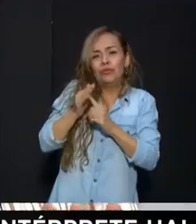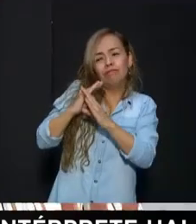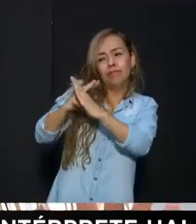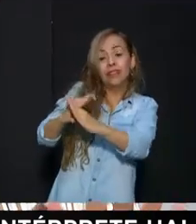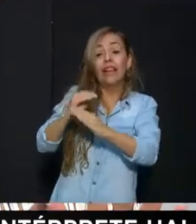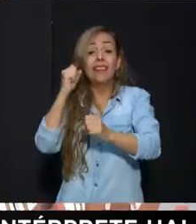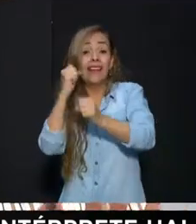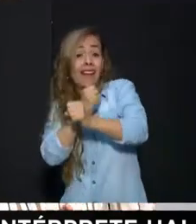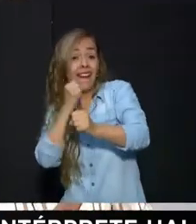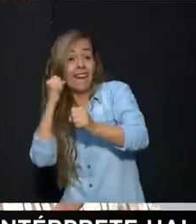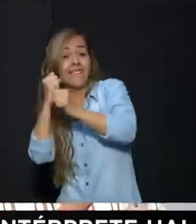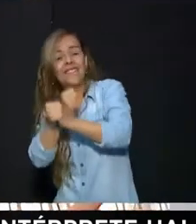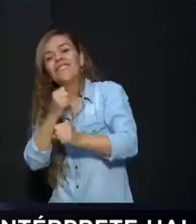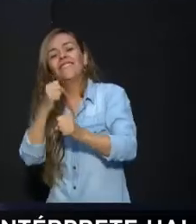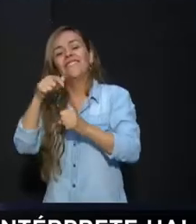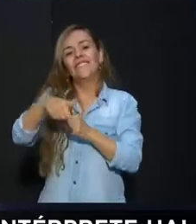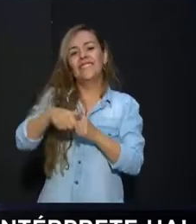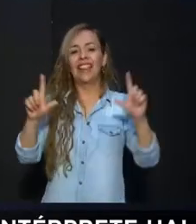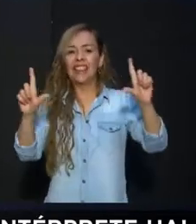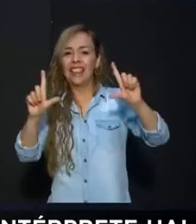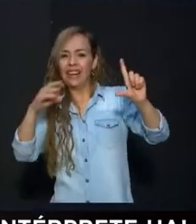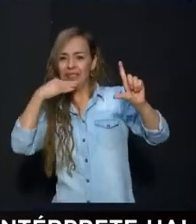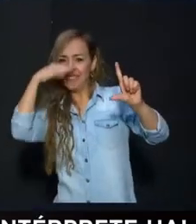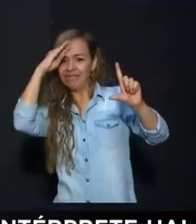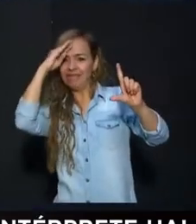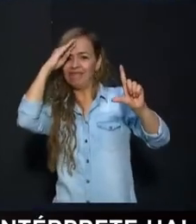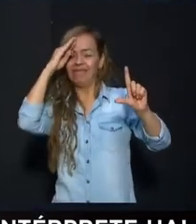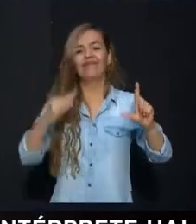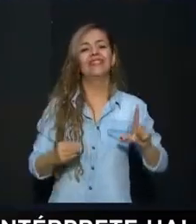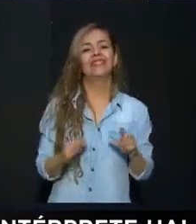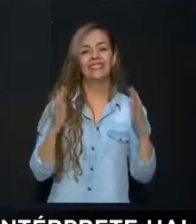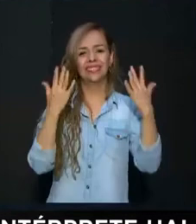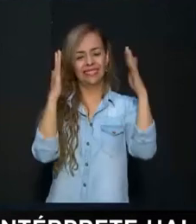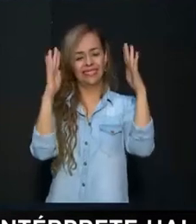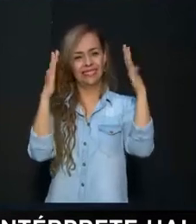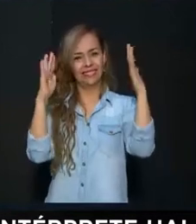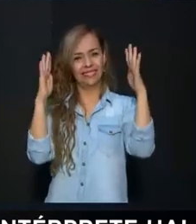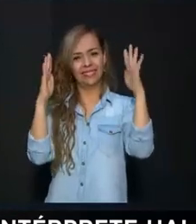festín De telestudio Y de tele Telemedellín ¡Qué! ¡Qué!